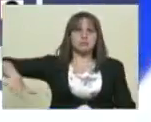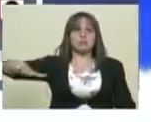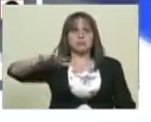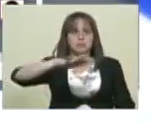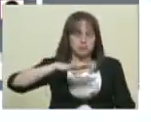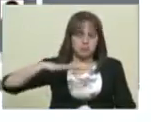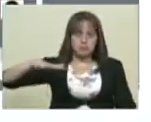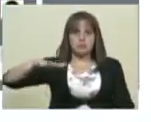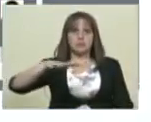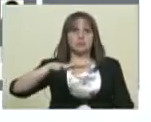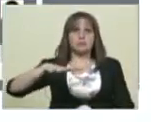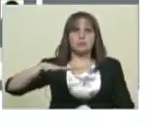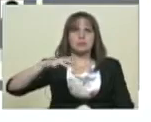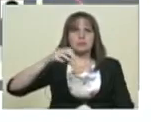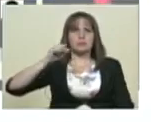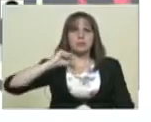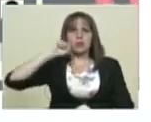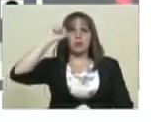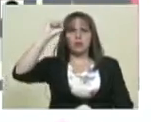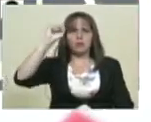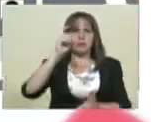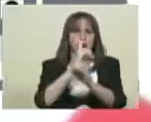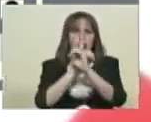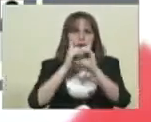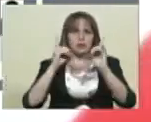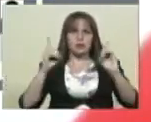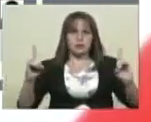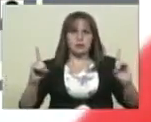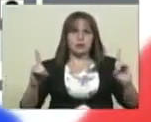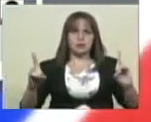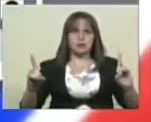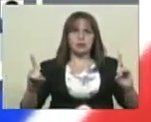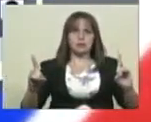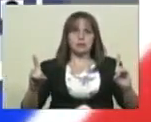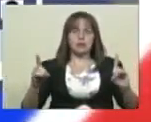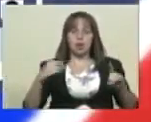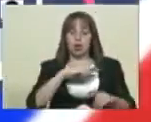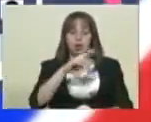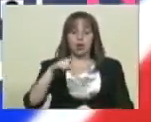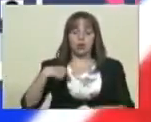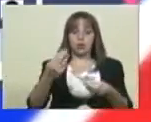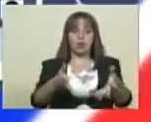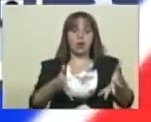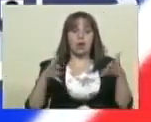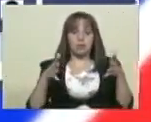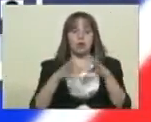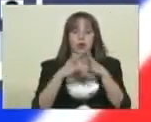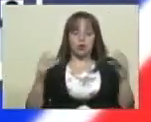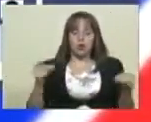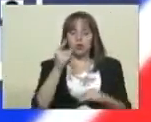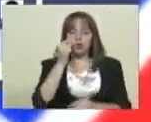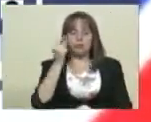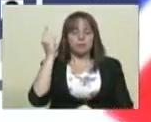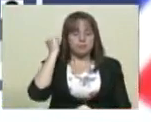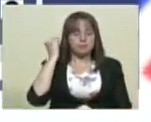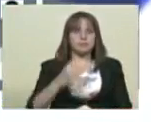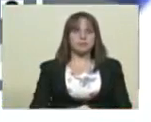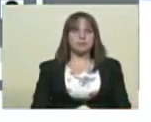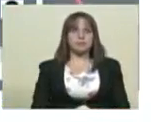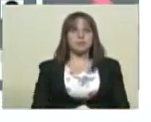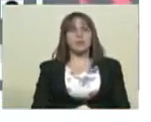democracia. Y en esto ganaremos todos y todas. Me gustaría,